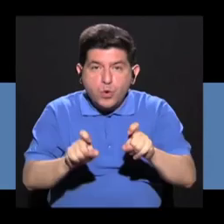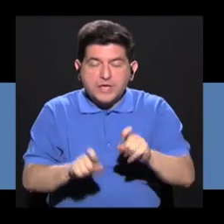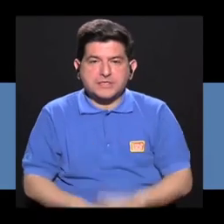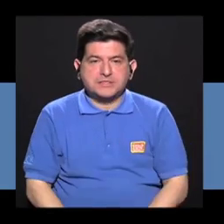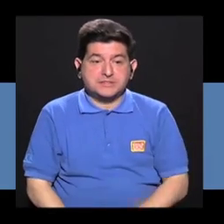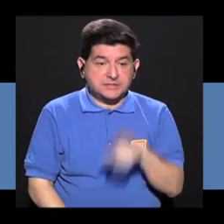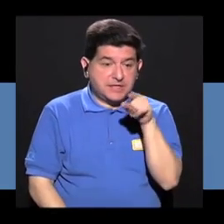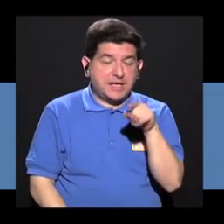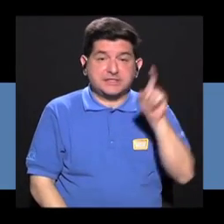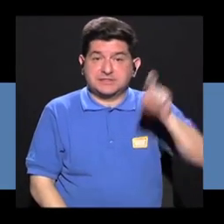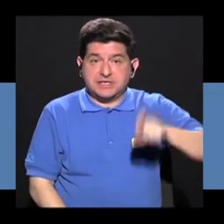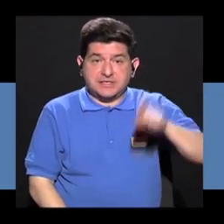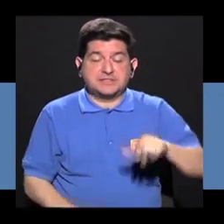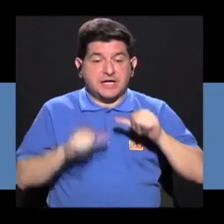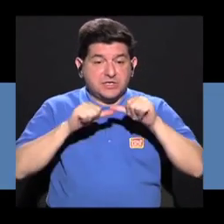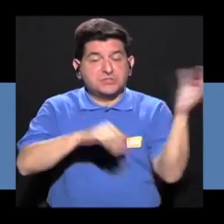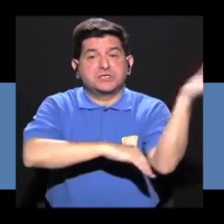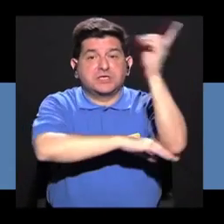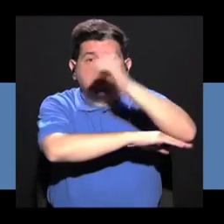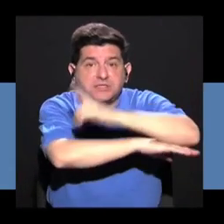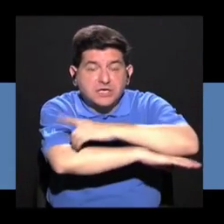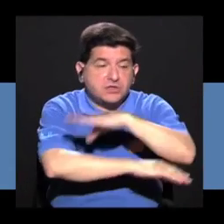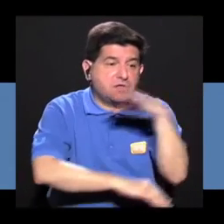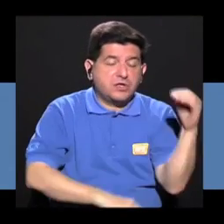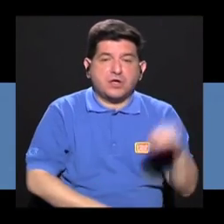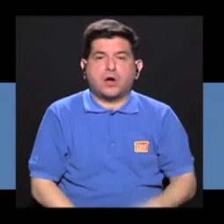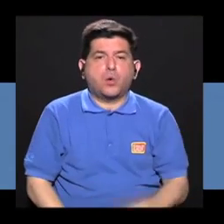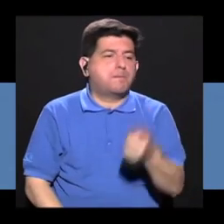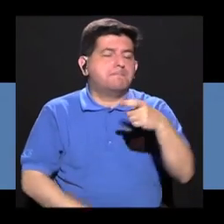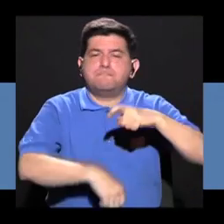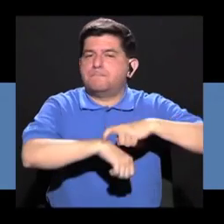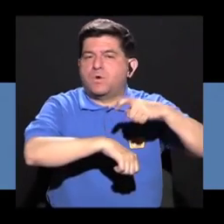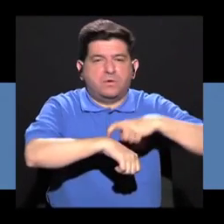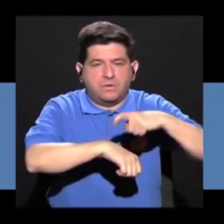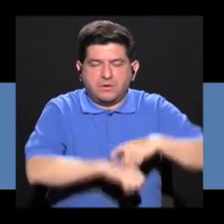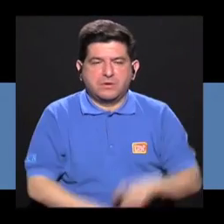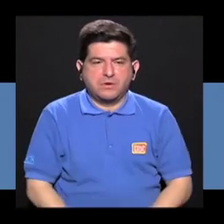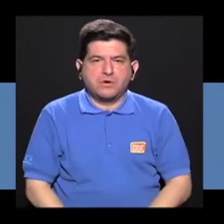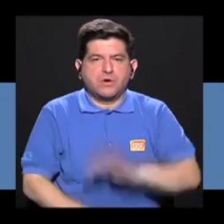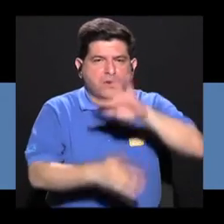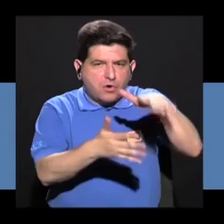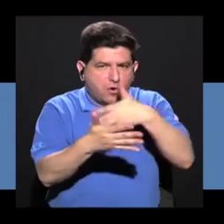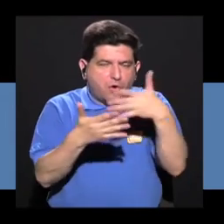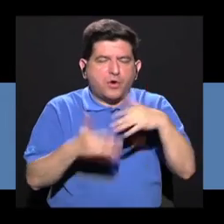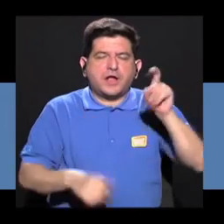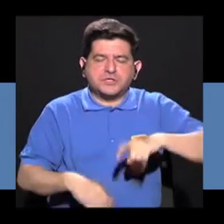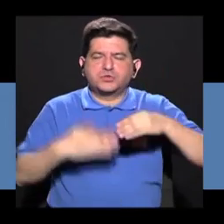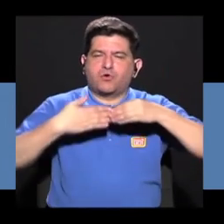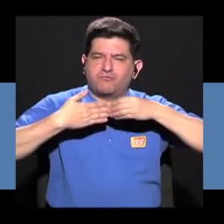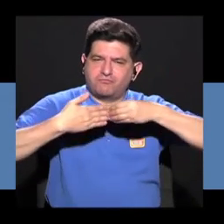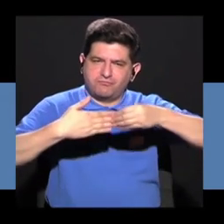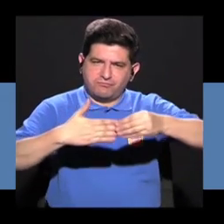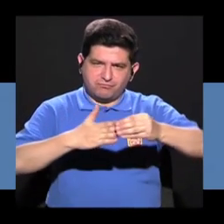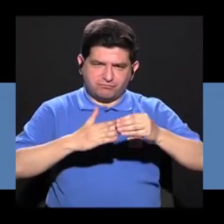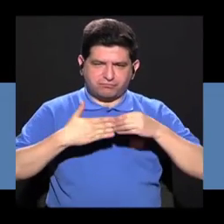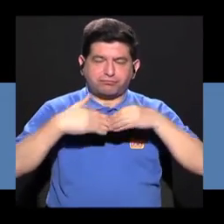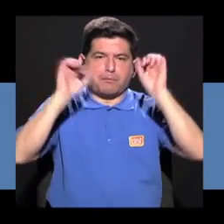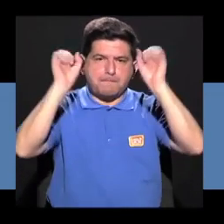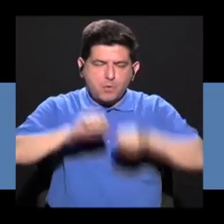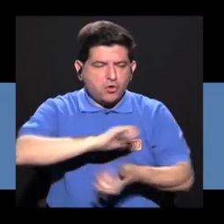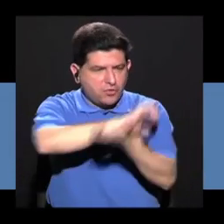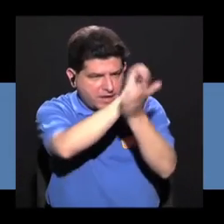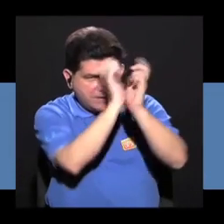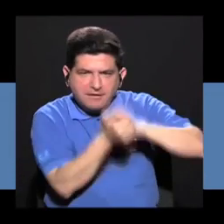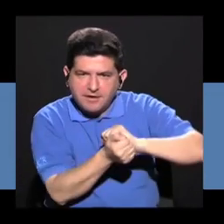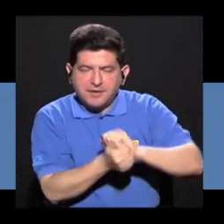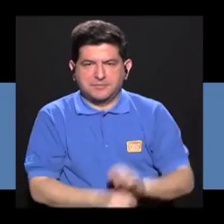¿verdad?, al que tiene que enfrentar, ya sea al día siguiente o tiene muy poco tiempo, el horario tiene que ser flexible para entonces hacer